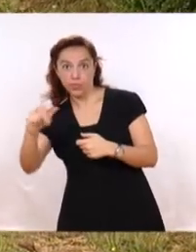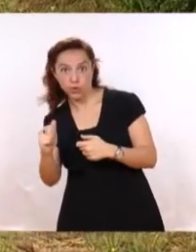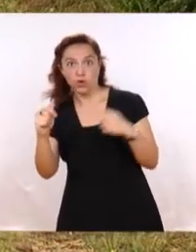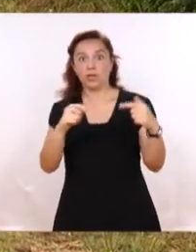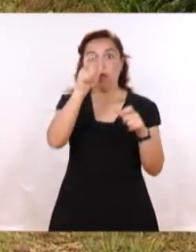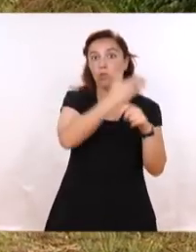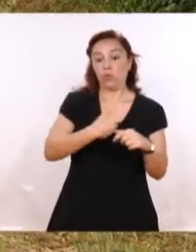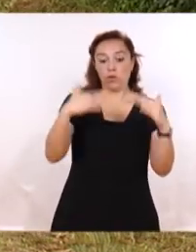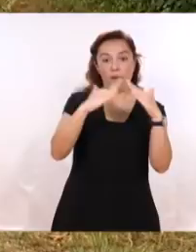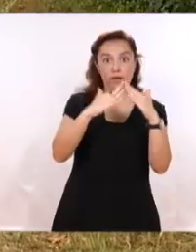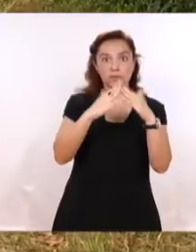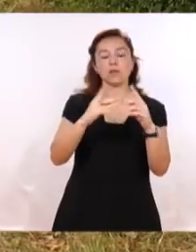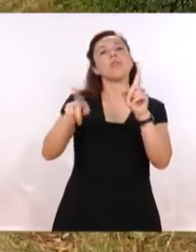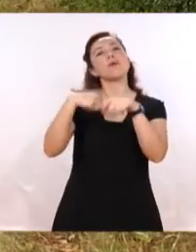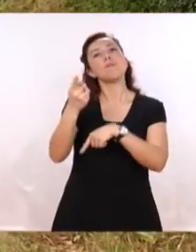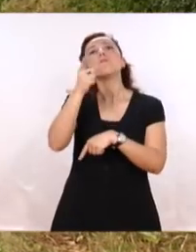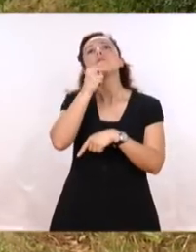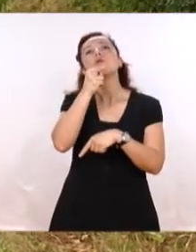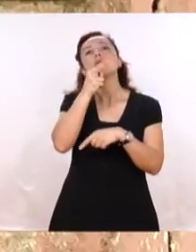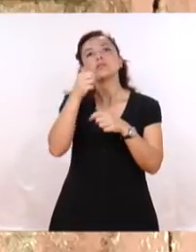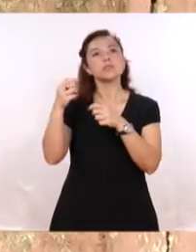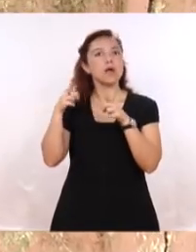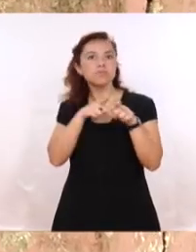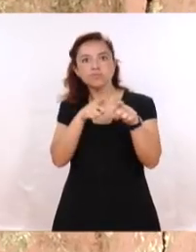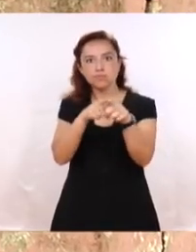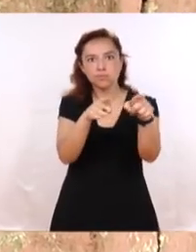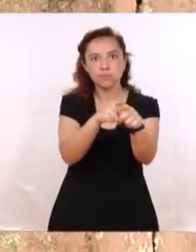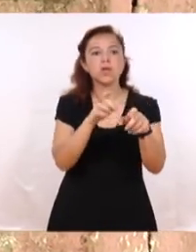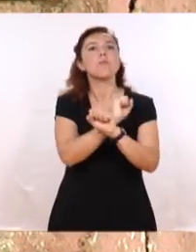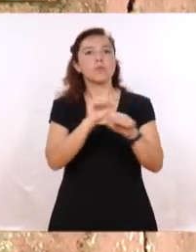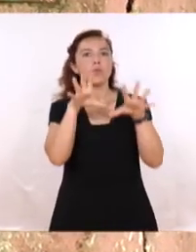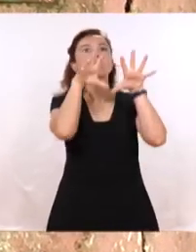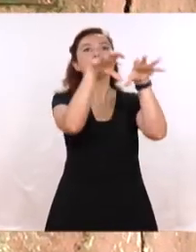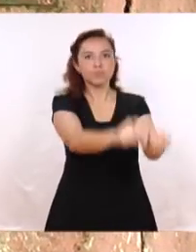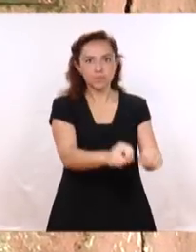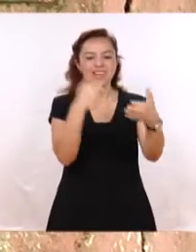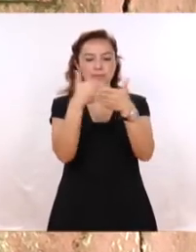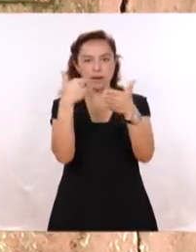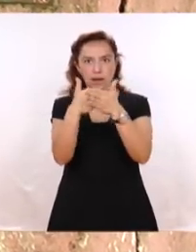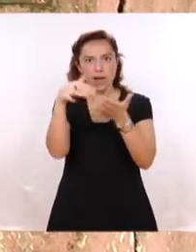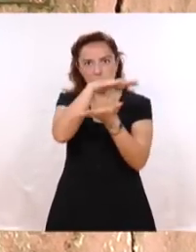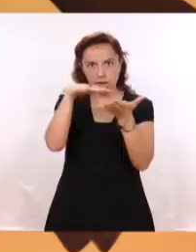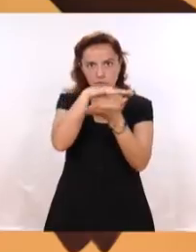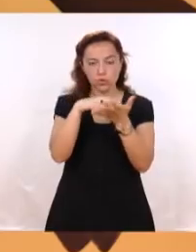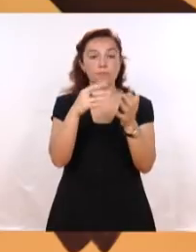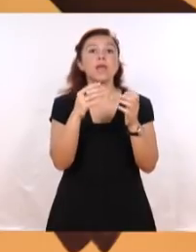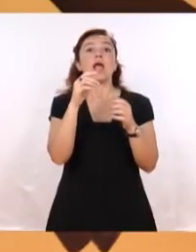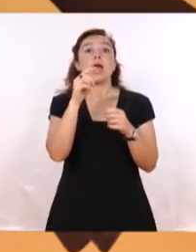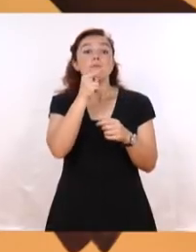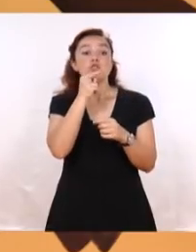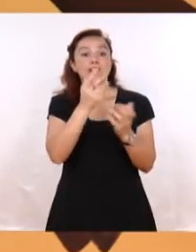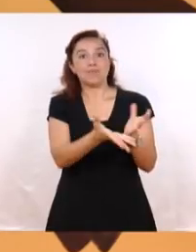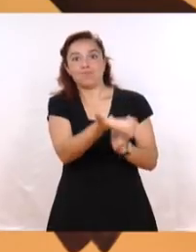los uniformados lograron tras una persecución La detención de los mismos en un descampado próximo a la zona Los efectivos recuperaron un auto Nissan